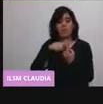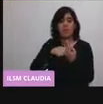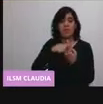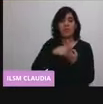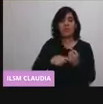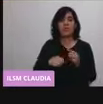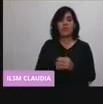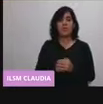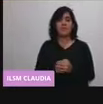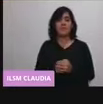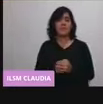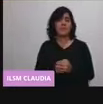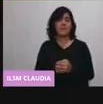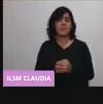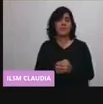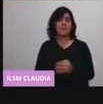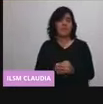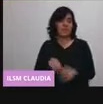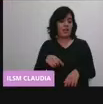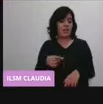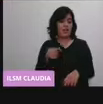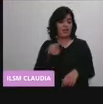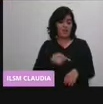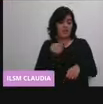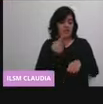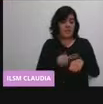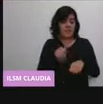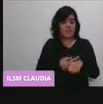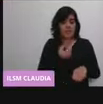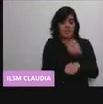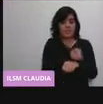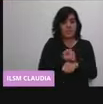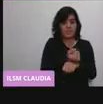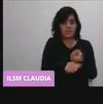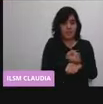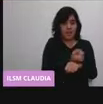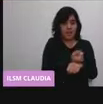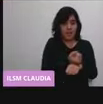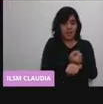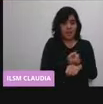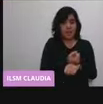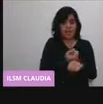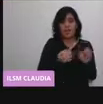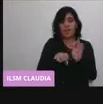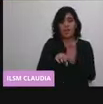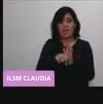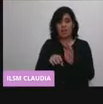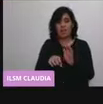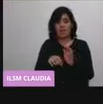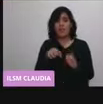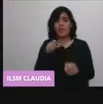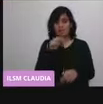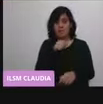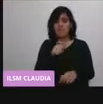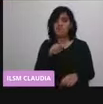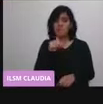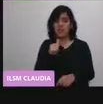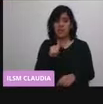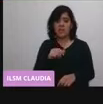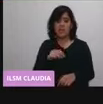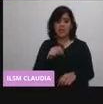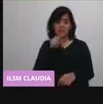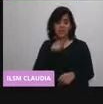Trastornos de tipo hemorrágico no controlado. Las personas que recientemente hayan tenido COVID y las